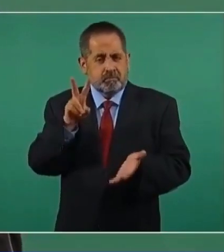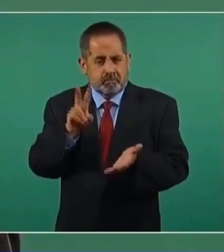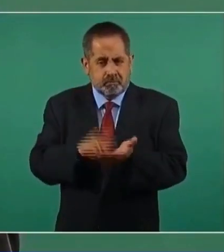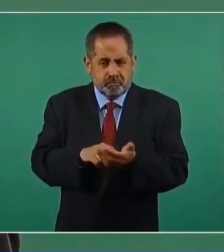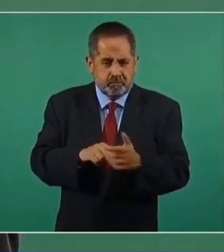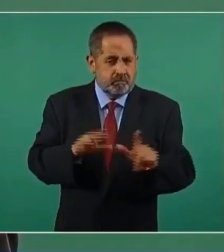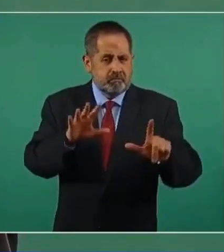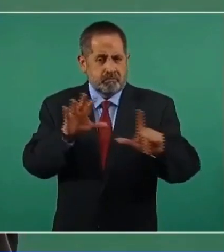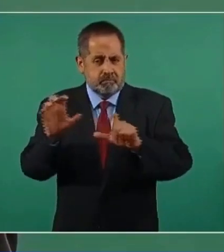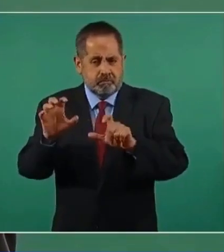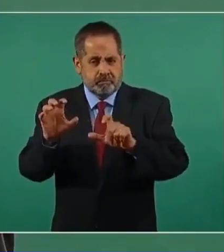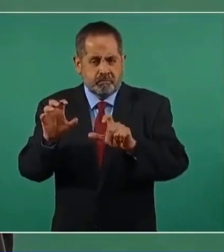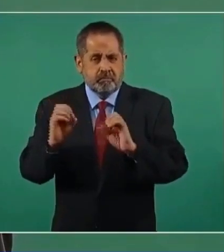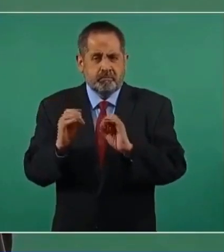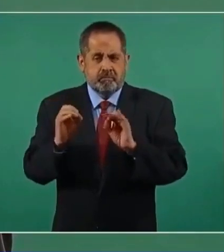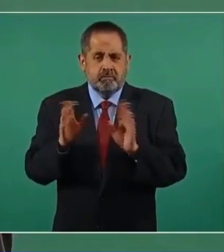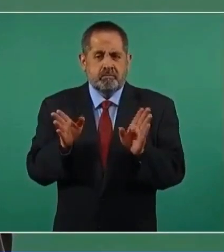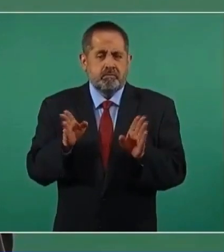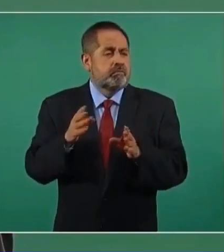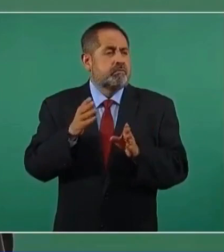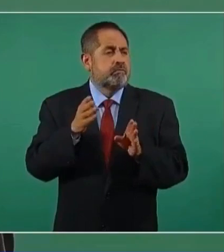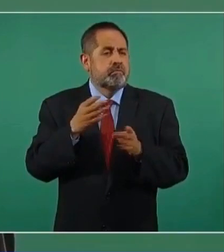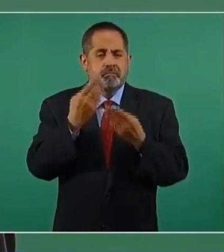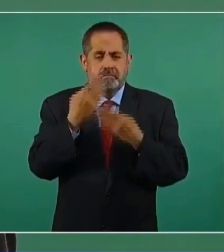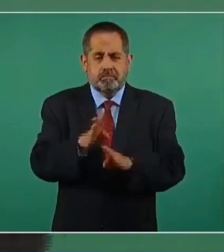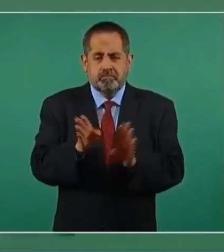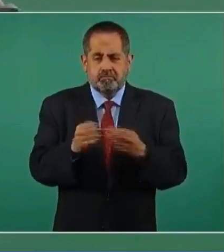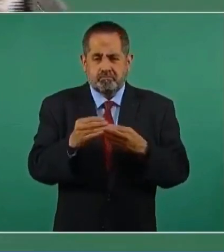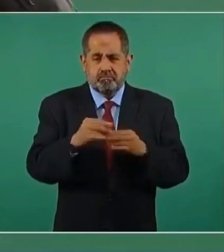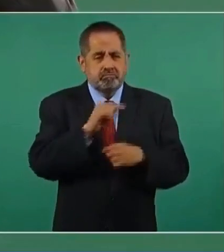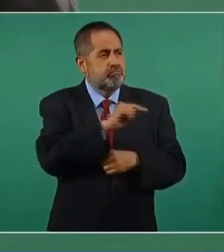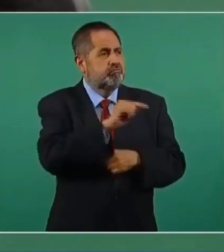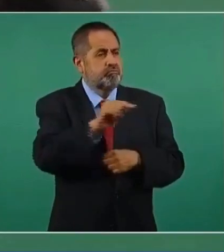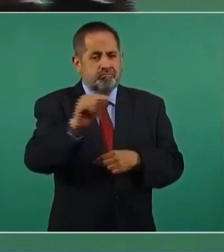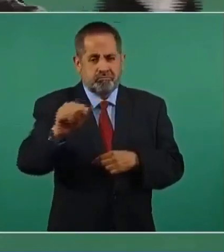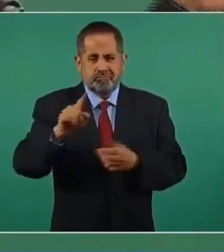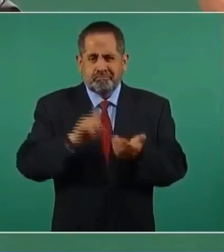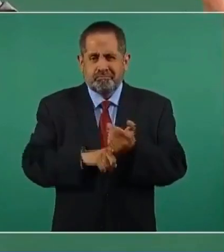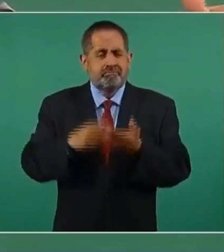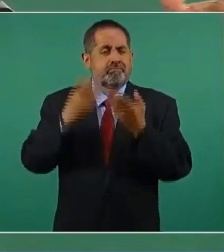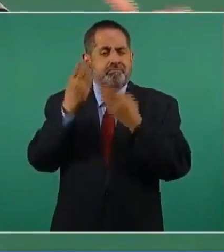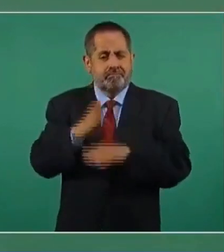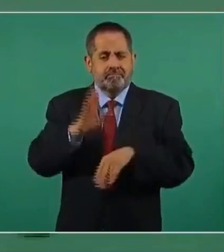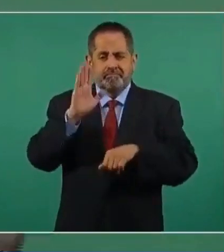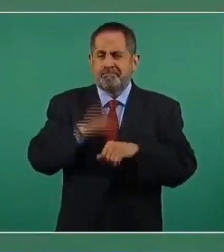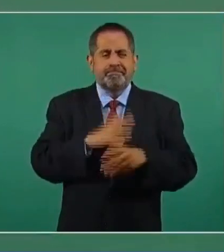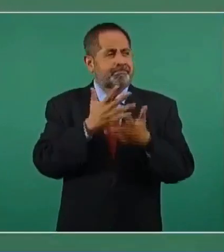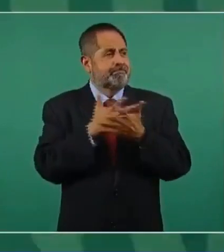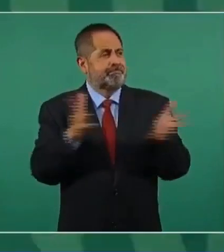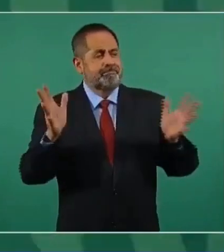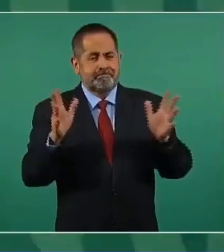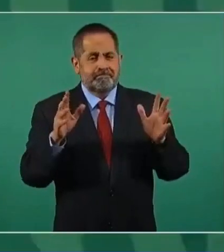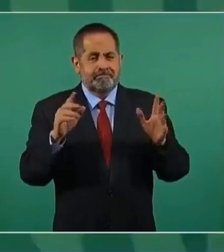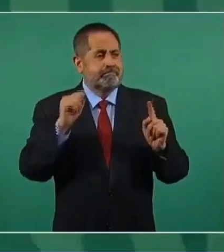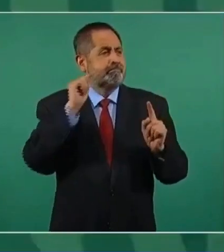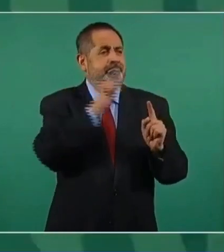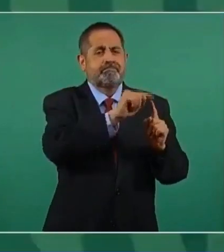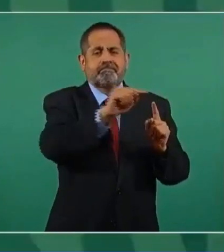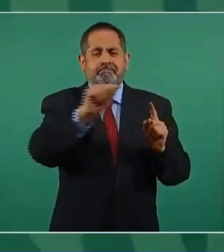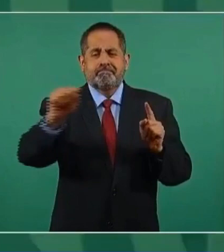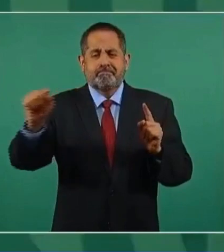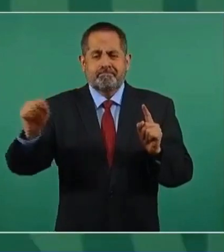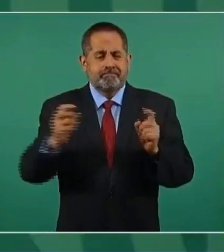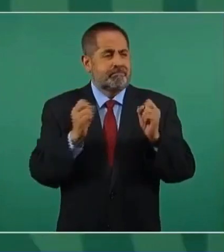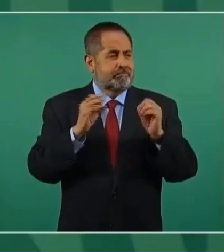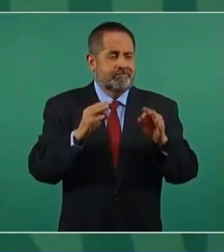.700 sucursales del Banco del Bienestar. Va a ser el banco con más sucursales